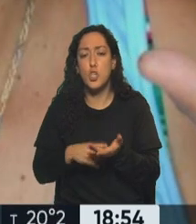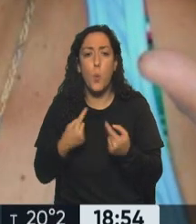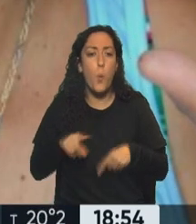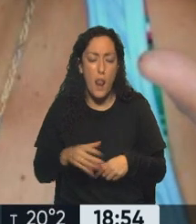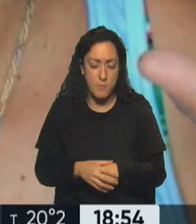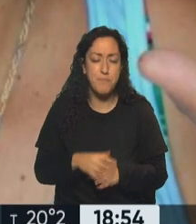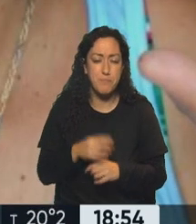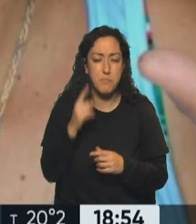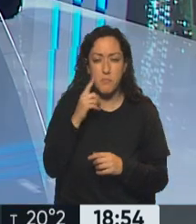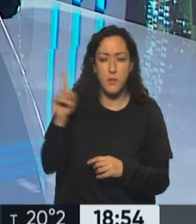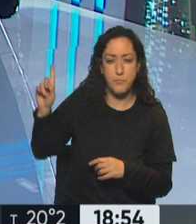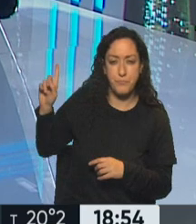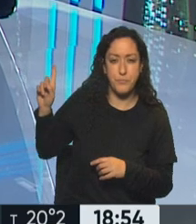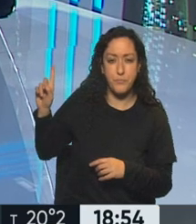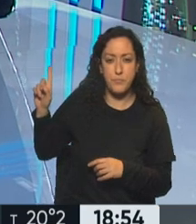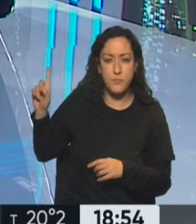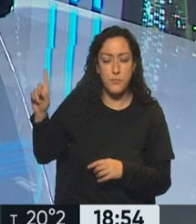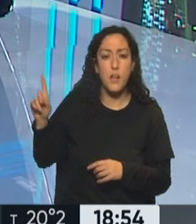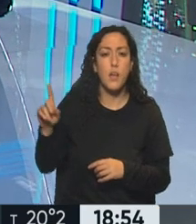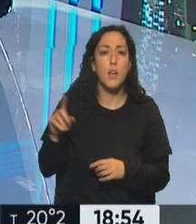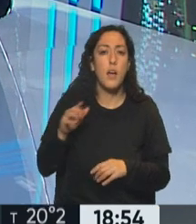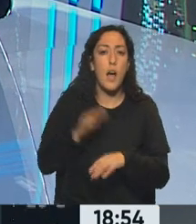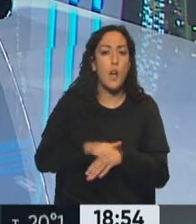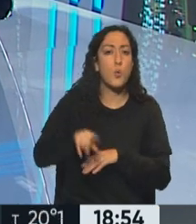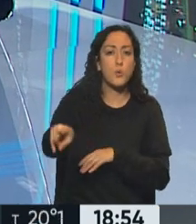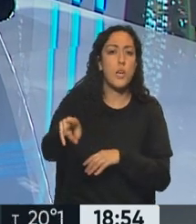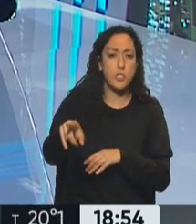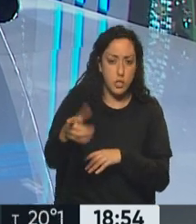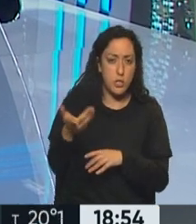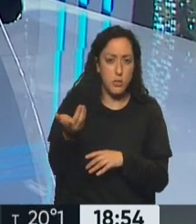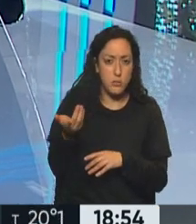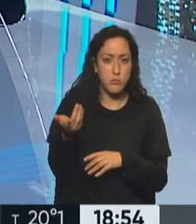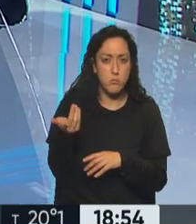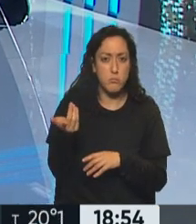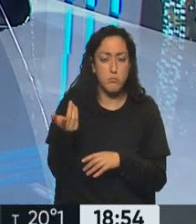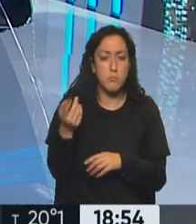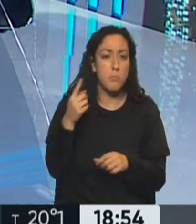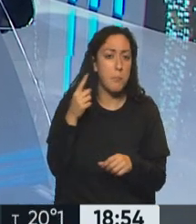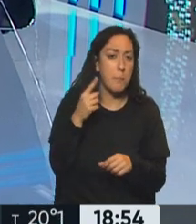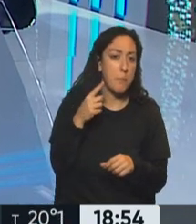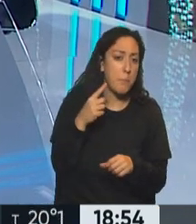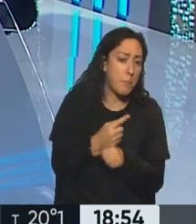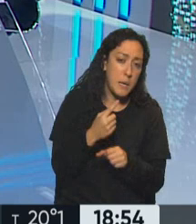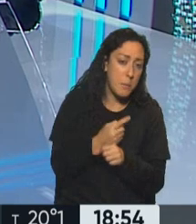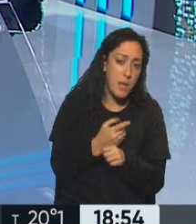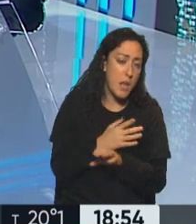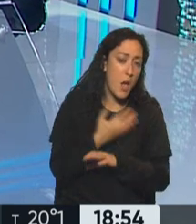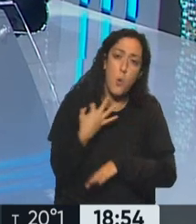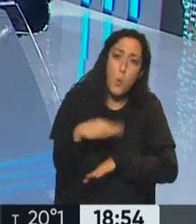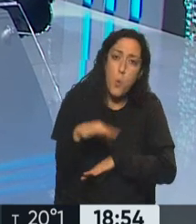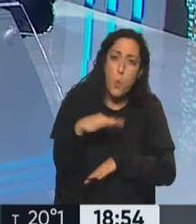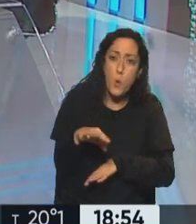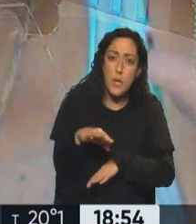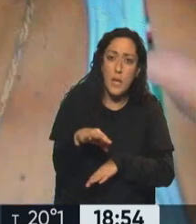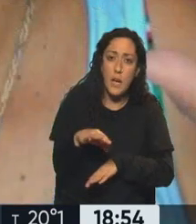ahí estamos viendo las causas de Milagro Sala. Acá tenemos, La primera y la única causa en la que tiene una